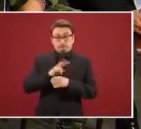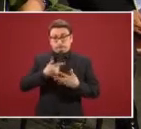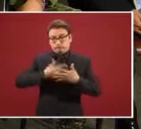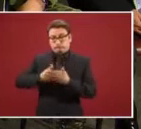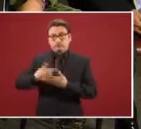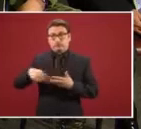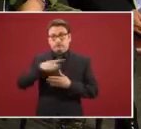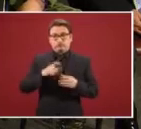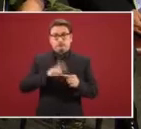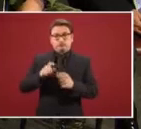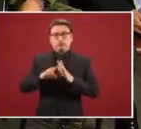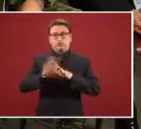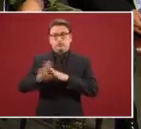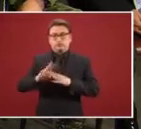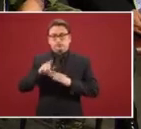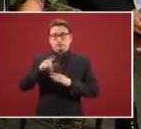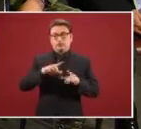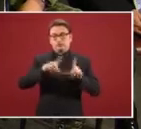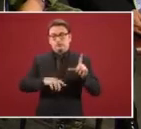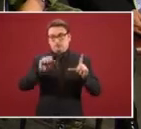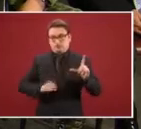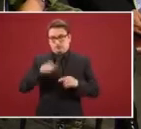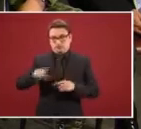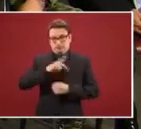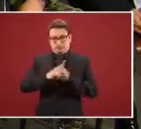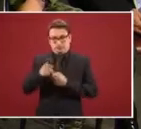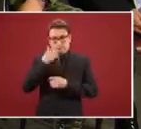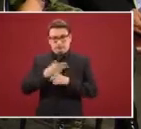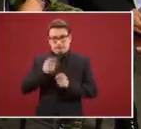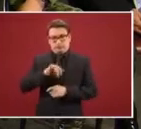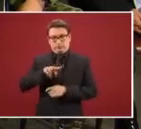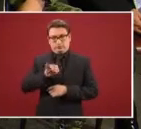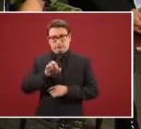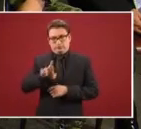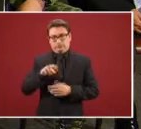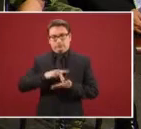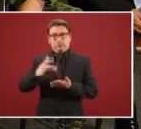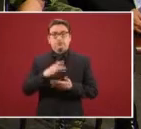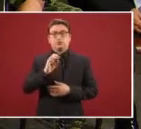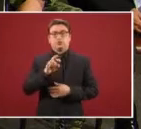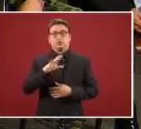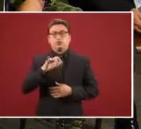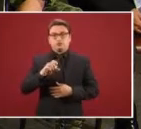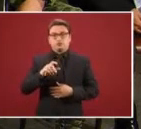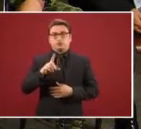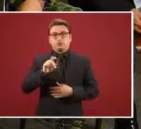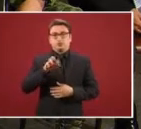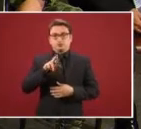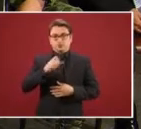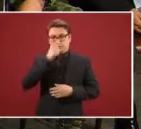empleo para los migrantes en el sur del país. Gracias, Javier, por acompañarnos. Horacio Duarte, subsecretario del Trabajo,